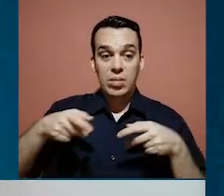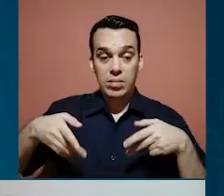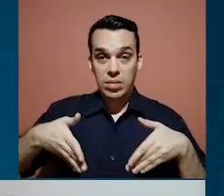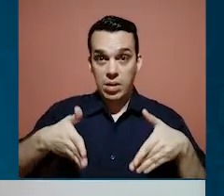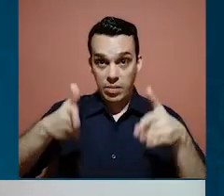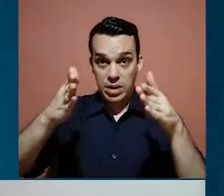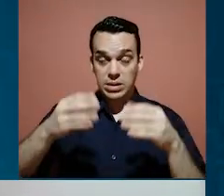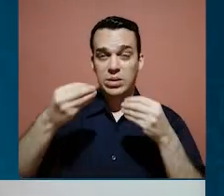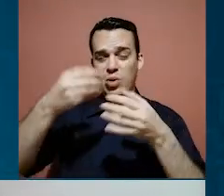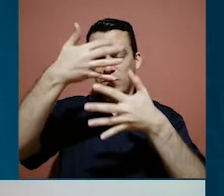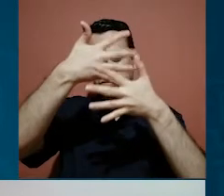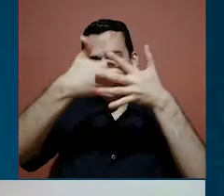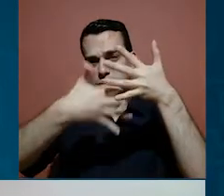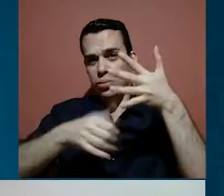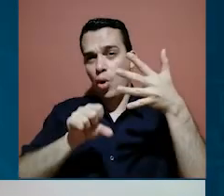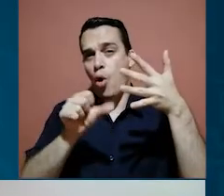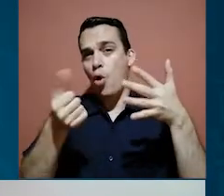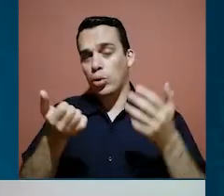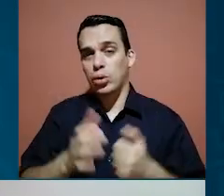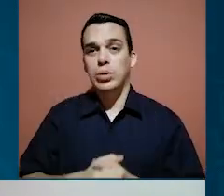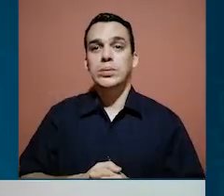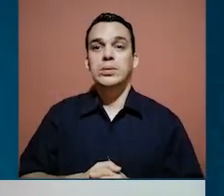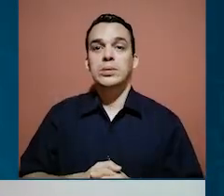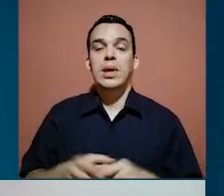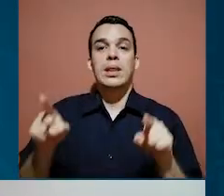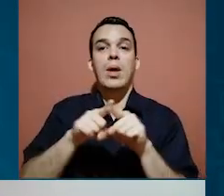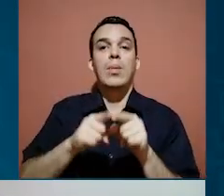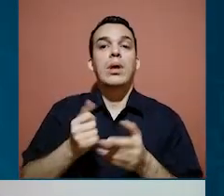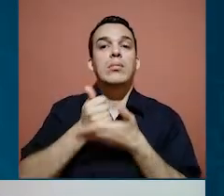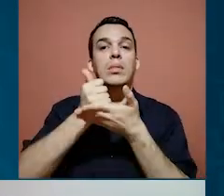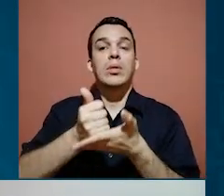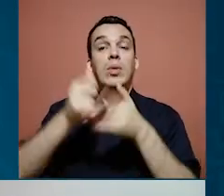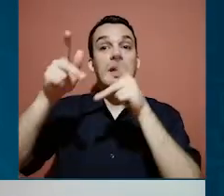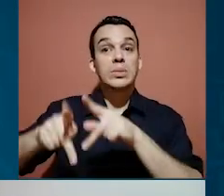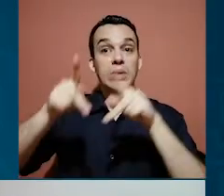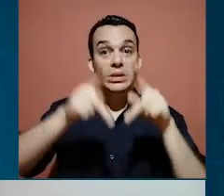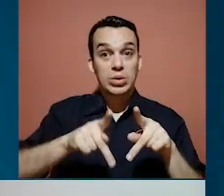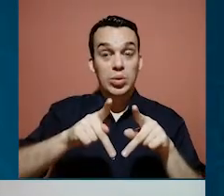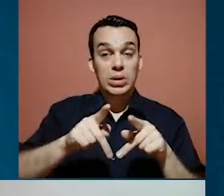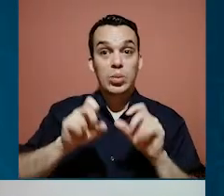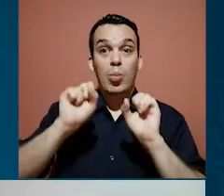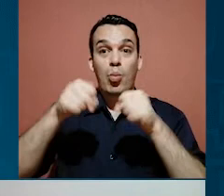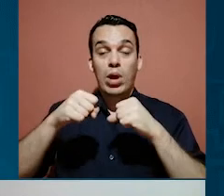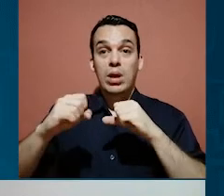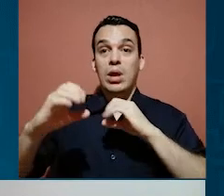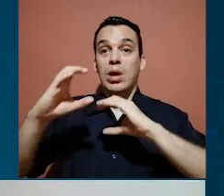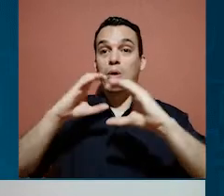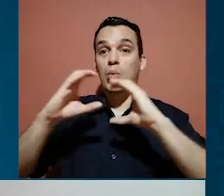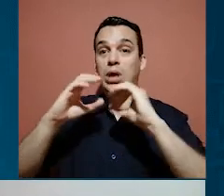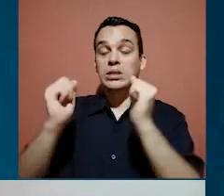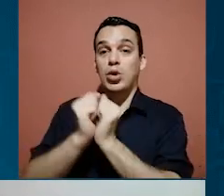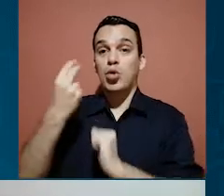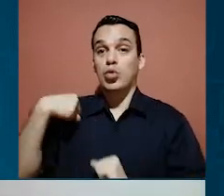vías, y así podemos mencionar otros, ¿verdad?, que damos. Las personas, como lo dijimos antes, se pueden